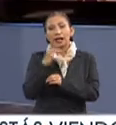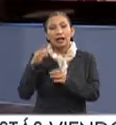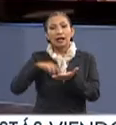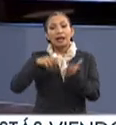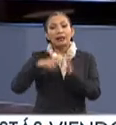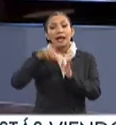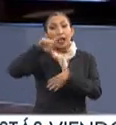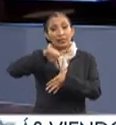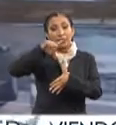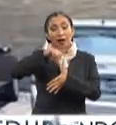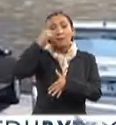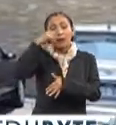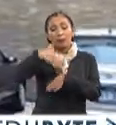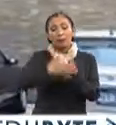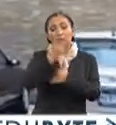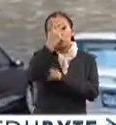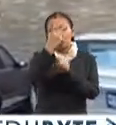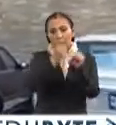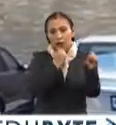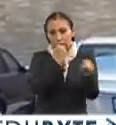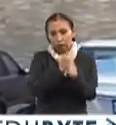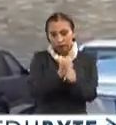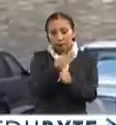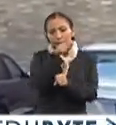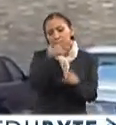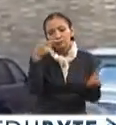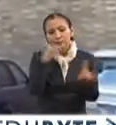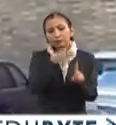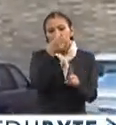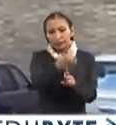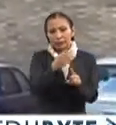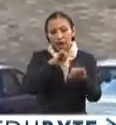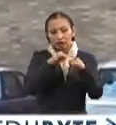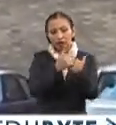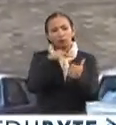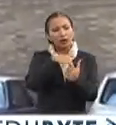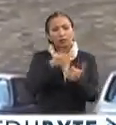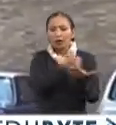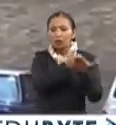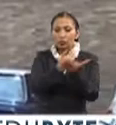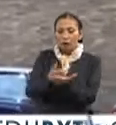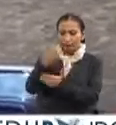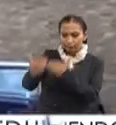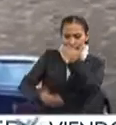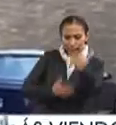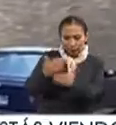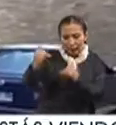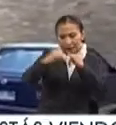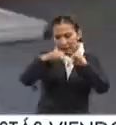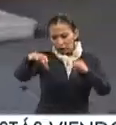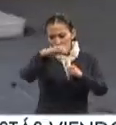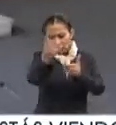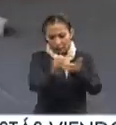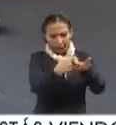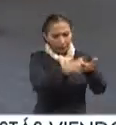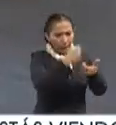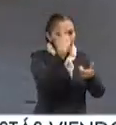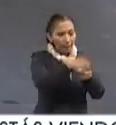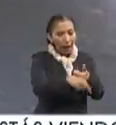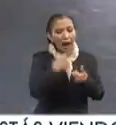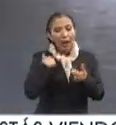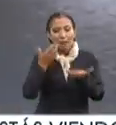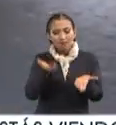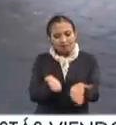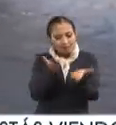Latinoamérica para los próximos dos años. Propuesto de esta asociación es contribuir al desarrollo de las instituciones afiliadas, así